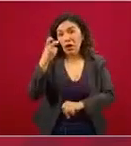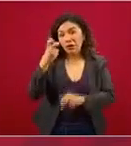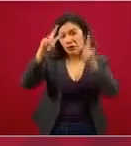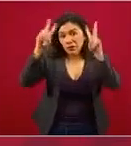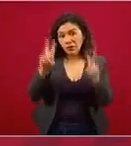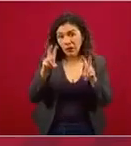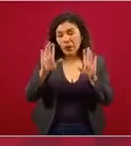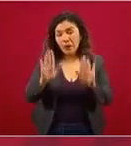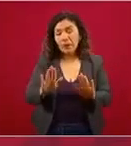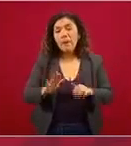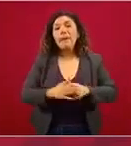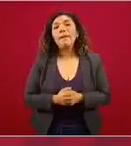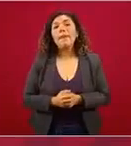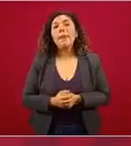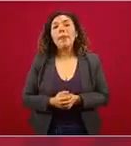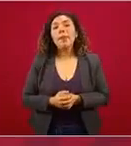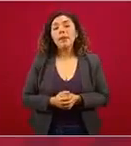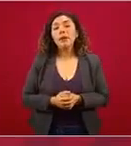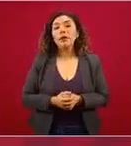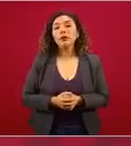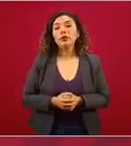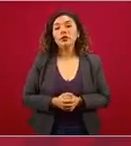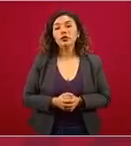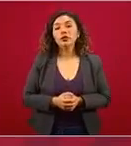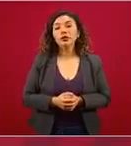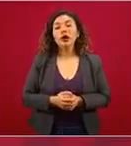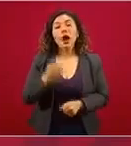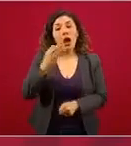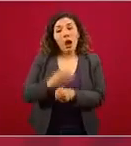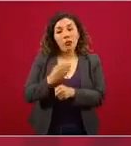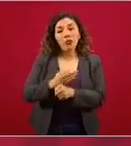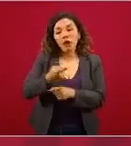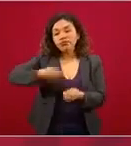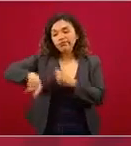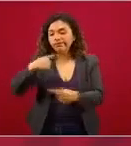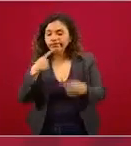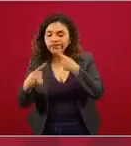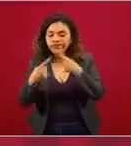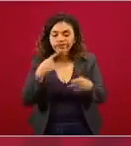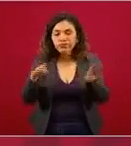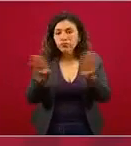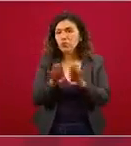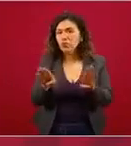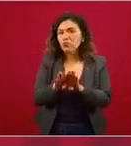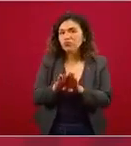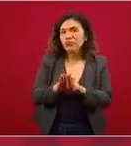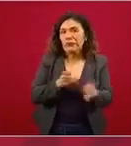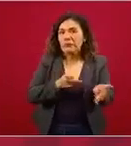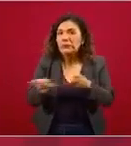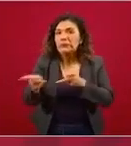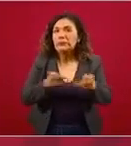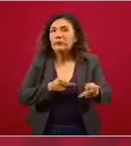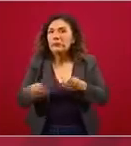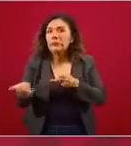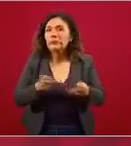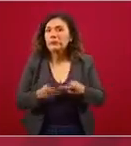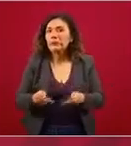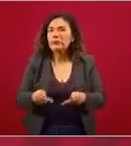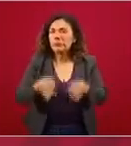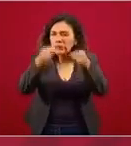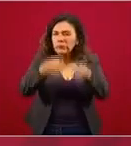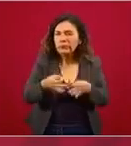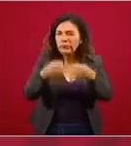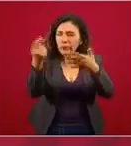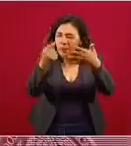Estamos definiendo con mucha precisión,